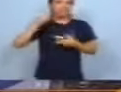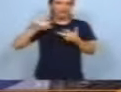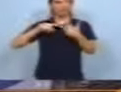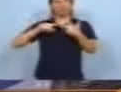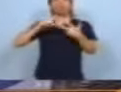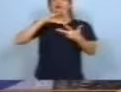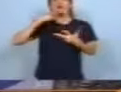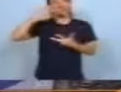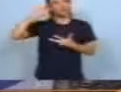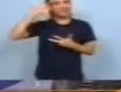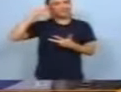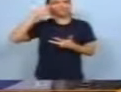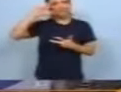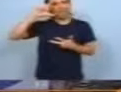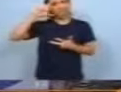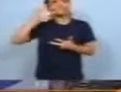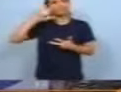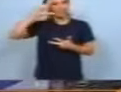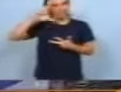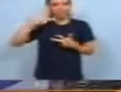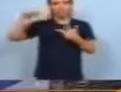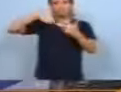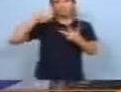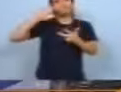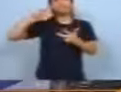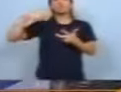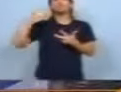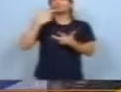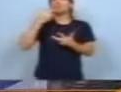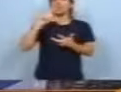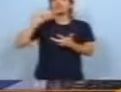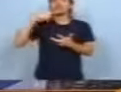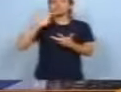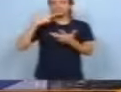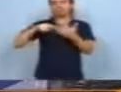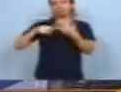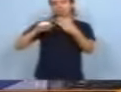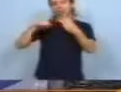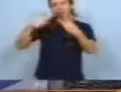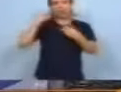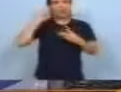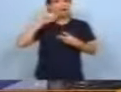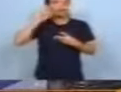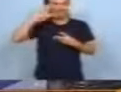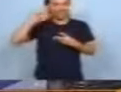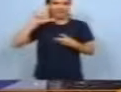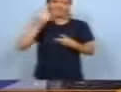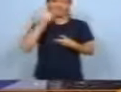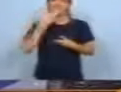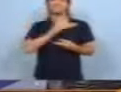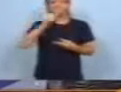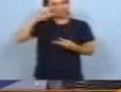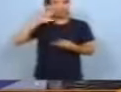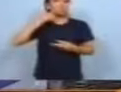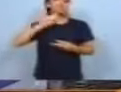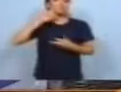Seltzer, candidato a vicejefe de gobierno por Pino Solanas. Y en cuarto lugar estará Gabriela Cerruti, legisladora de Diálogo por Buenos Aires.